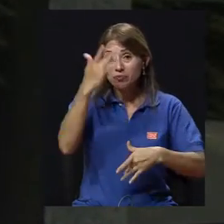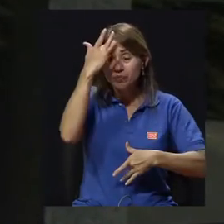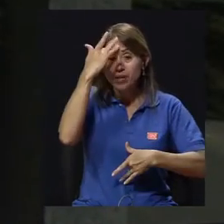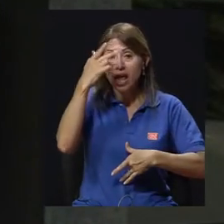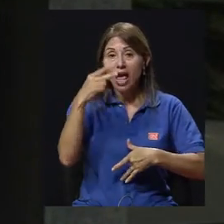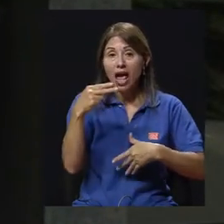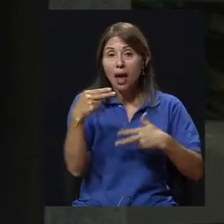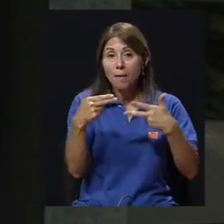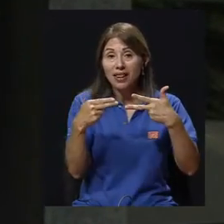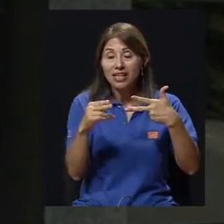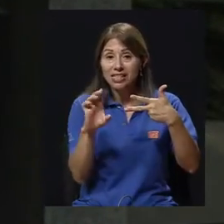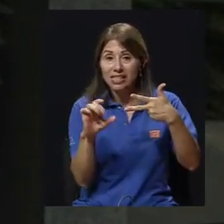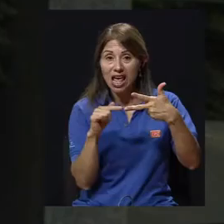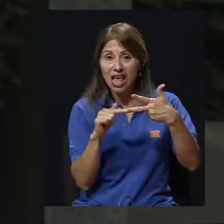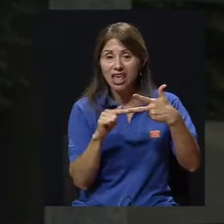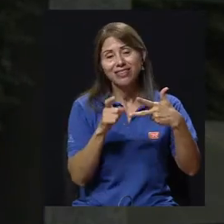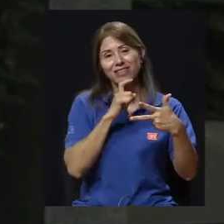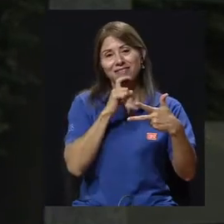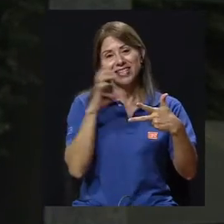hepatitis C.